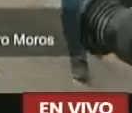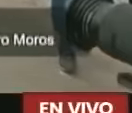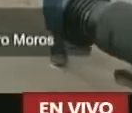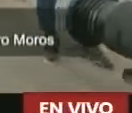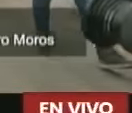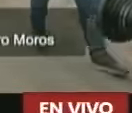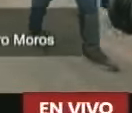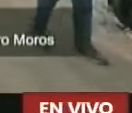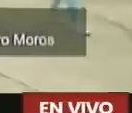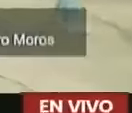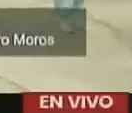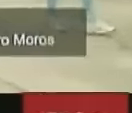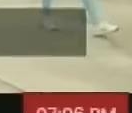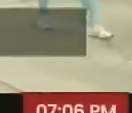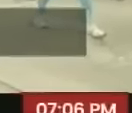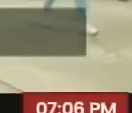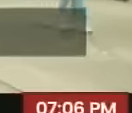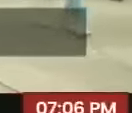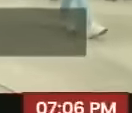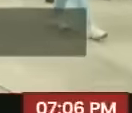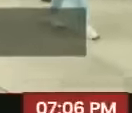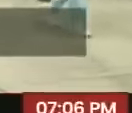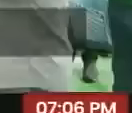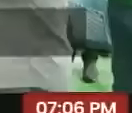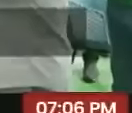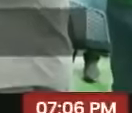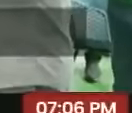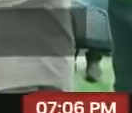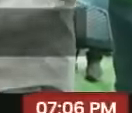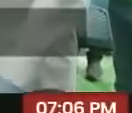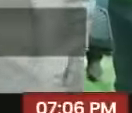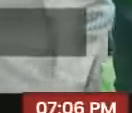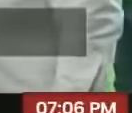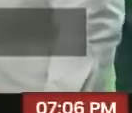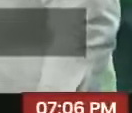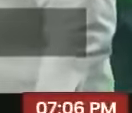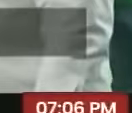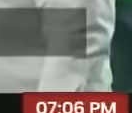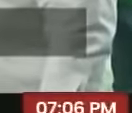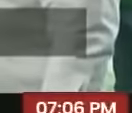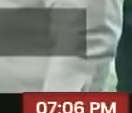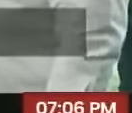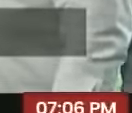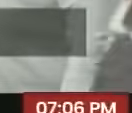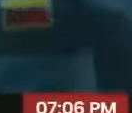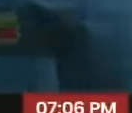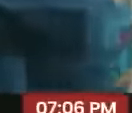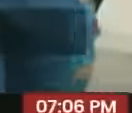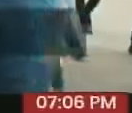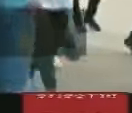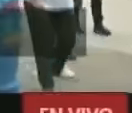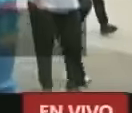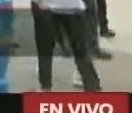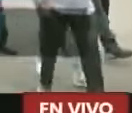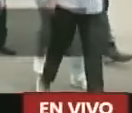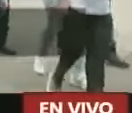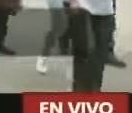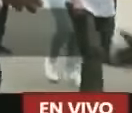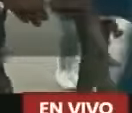Nicolás Maduro Moros participó en el primer encuentro nacional Expo Venezuela Produce 2024